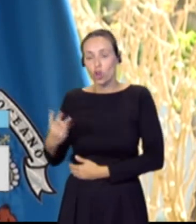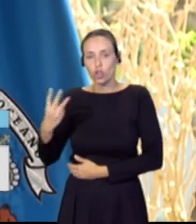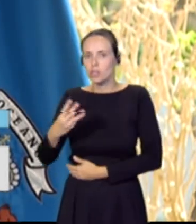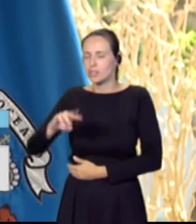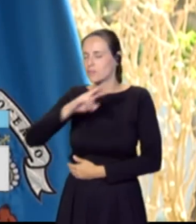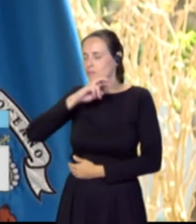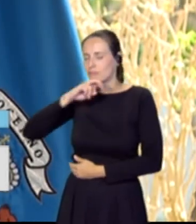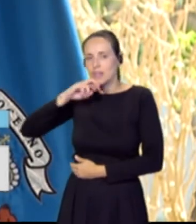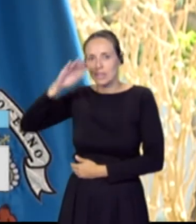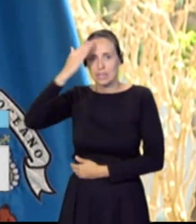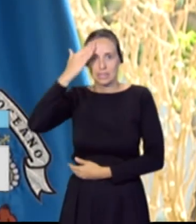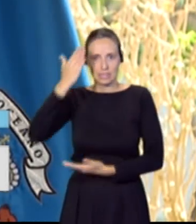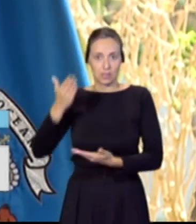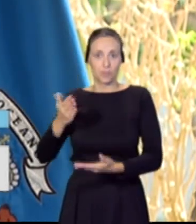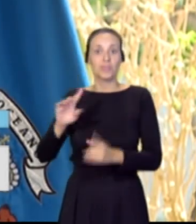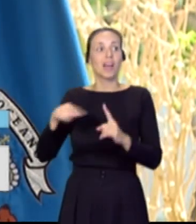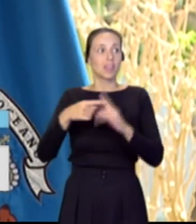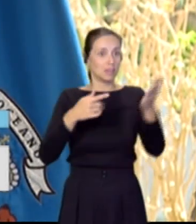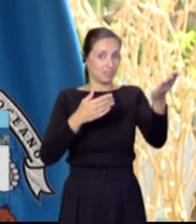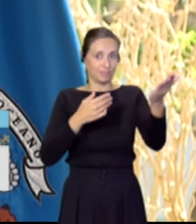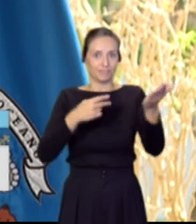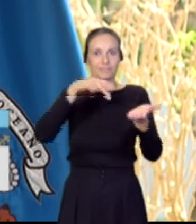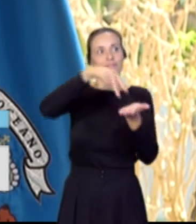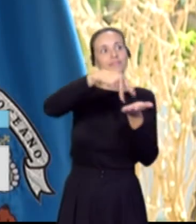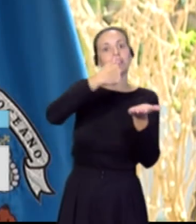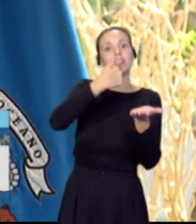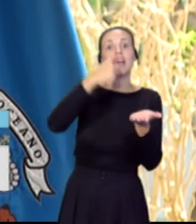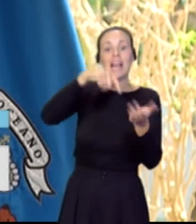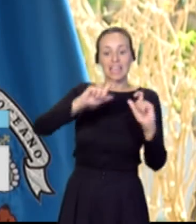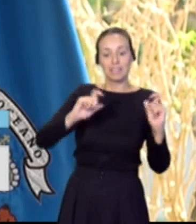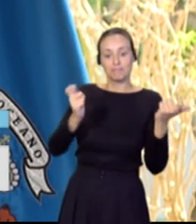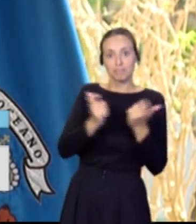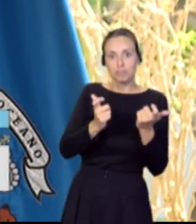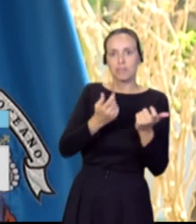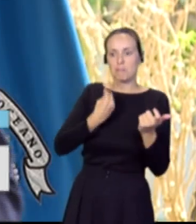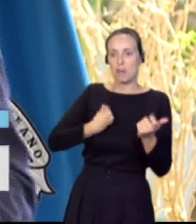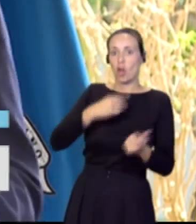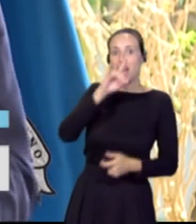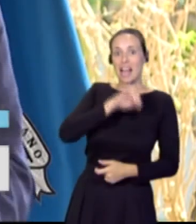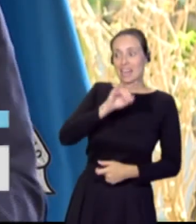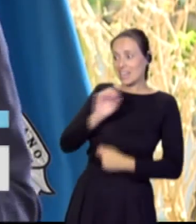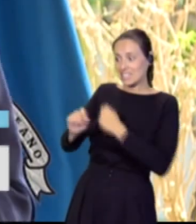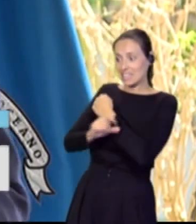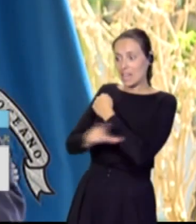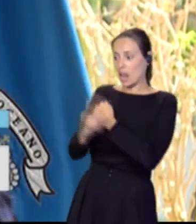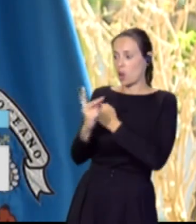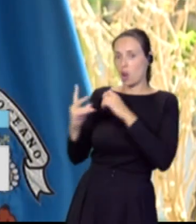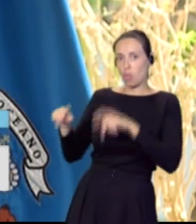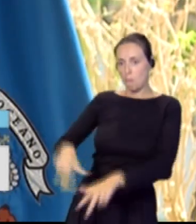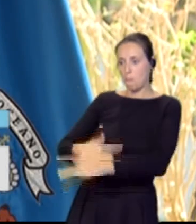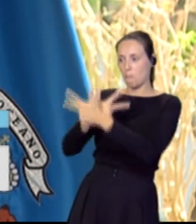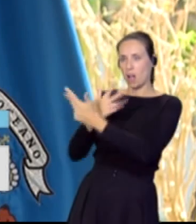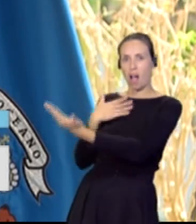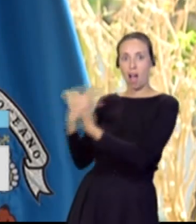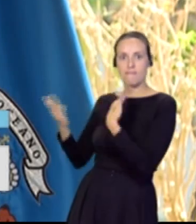además que nos daba de que va a tener reuniones desde aquí, desde Canarias, con el equipo para desde las dos orillas, que es como se tiene